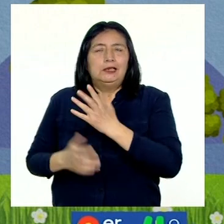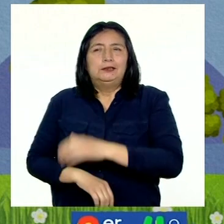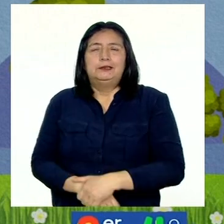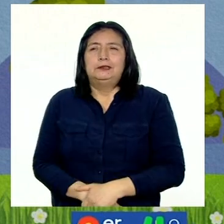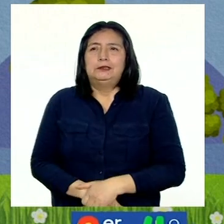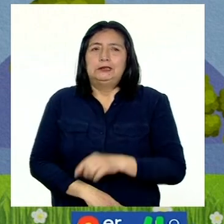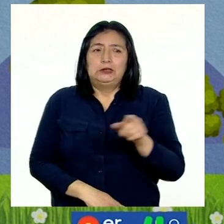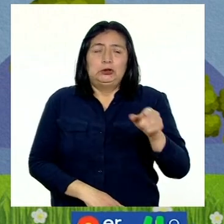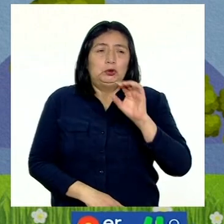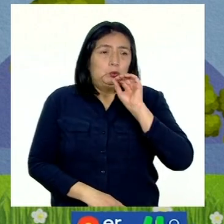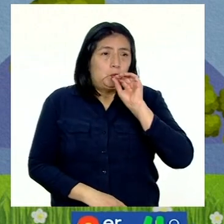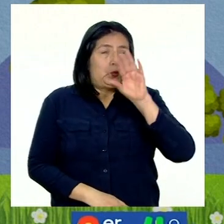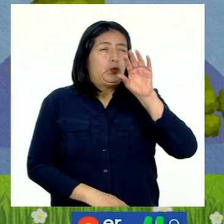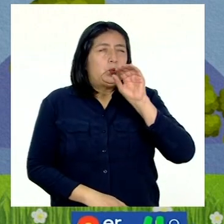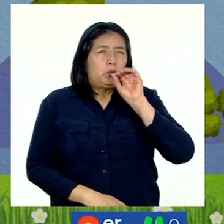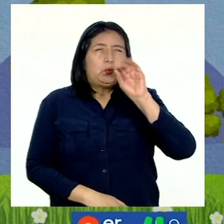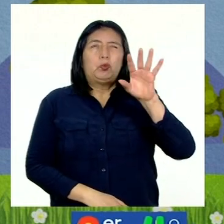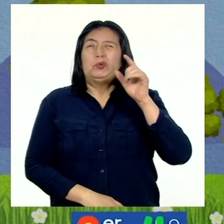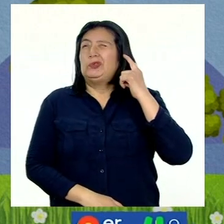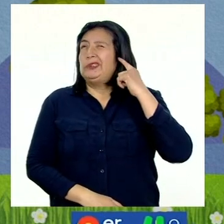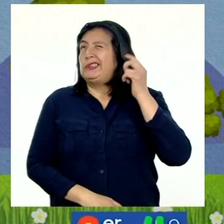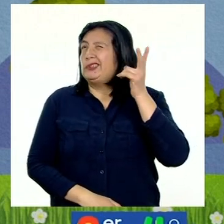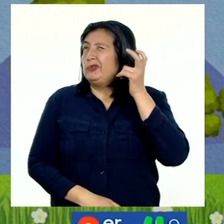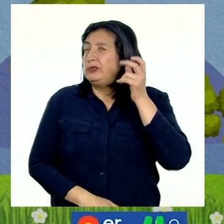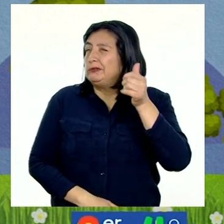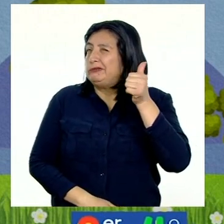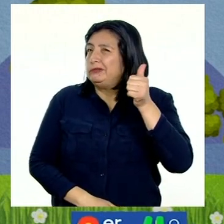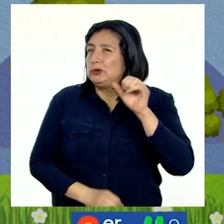Si el aullido es claro y nítido,